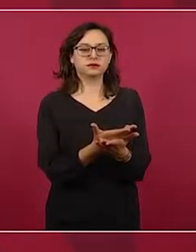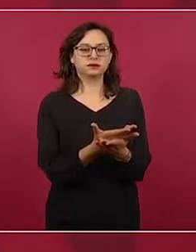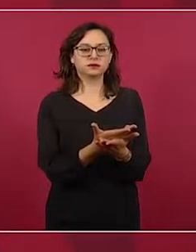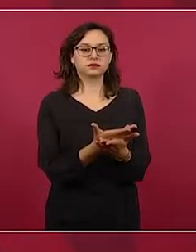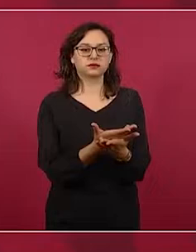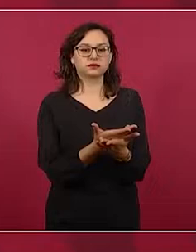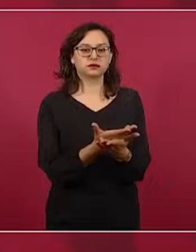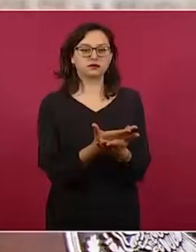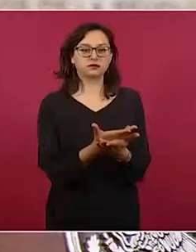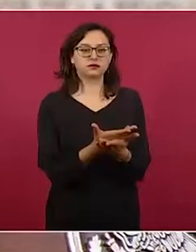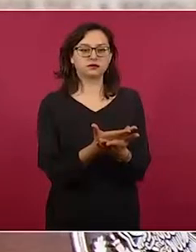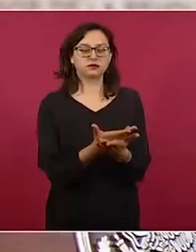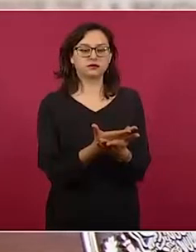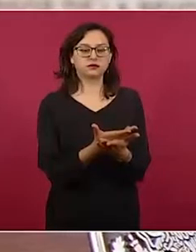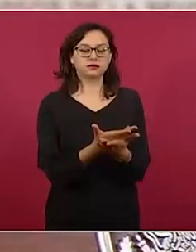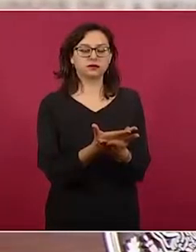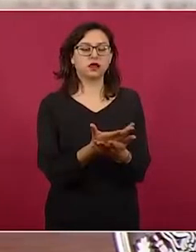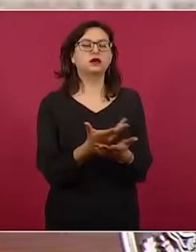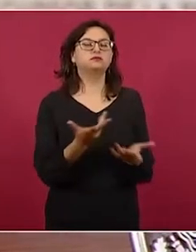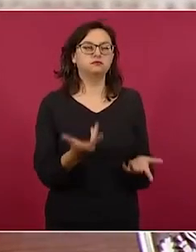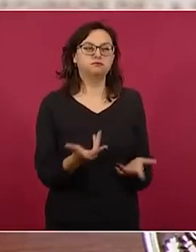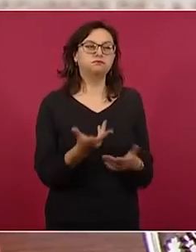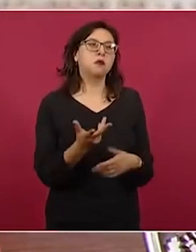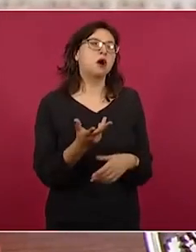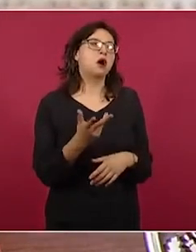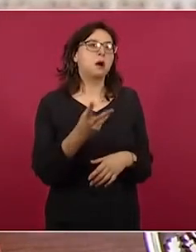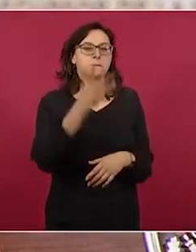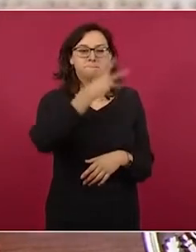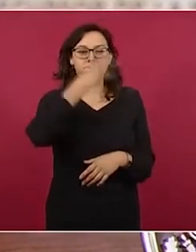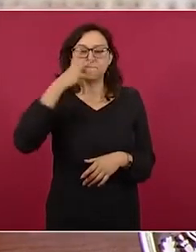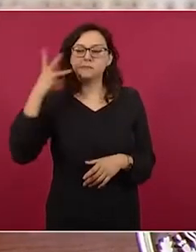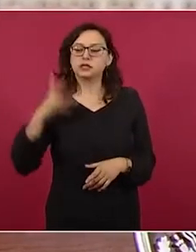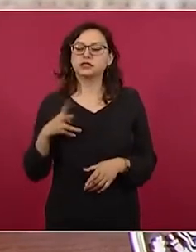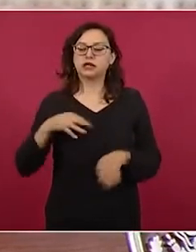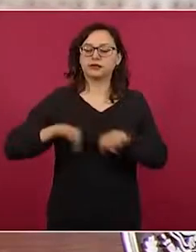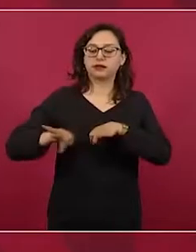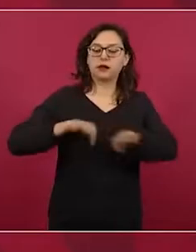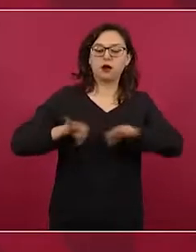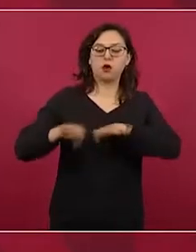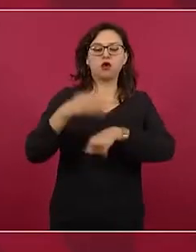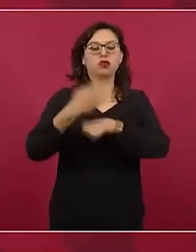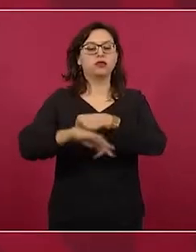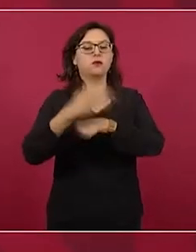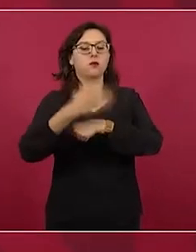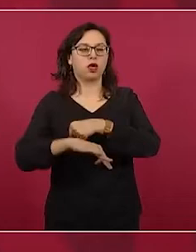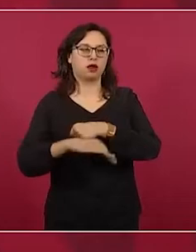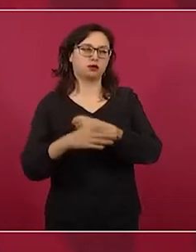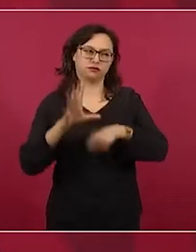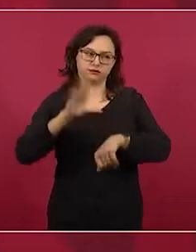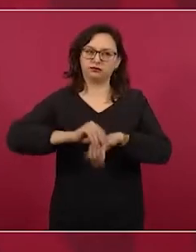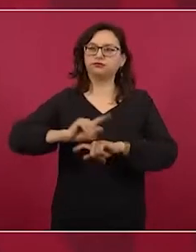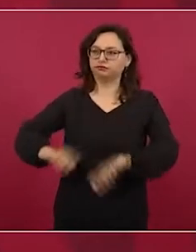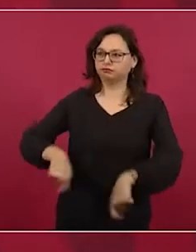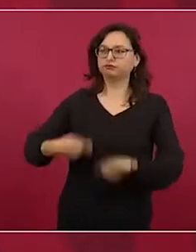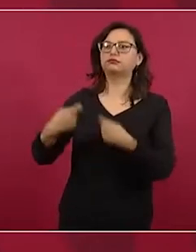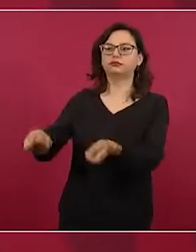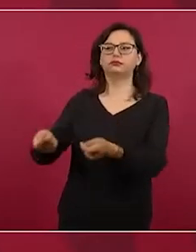entreguen visas temporales de trabajo. Hay una realidad